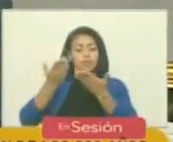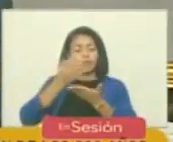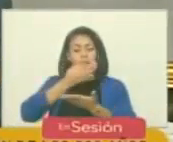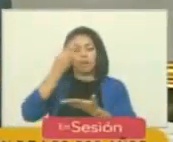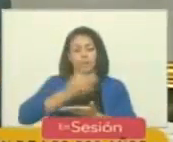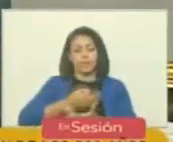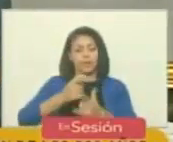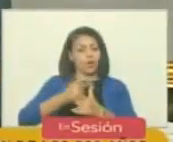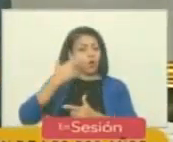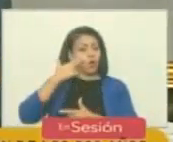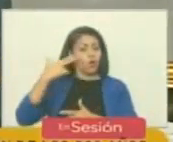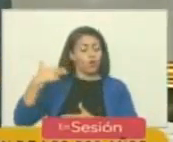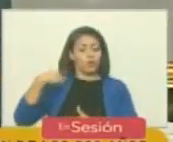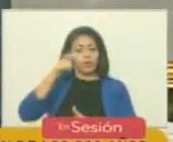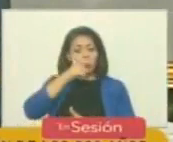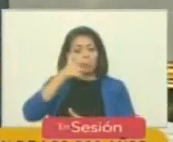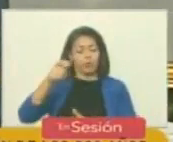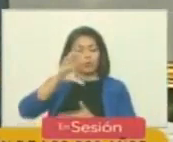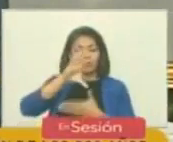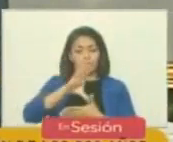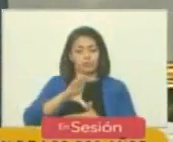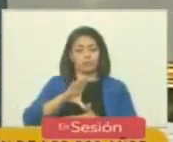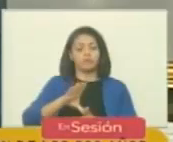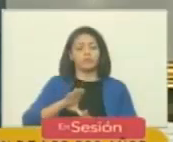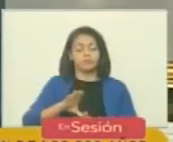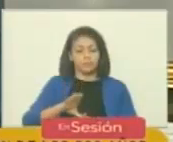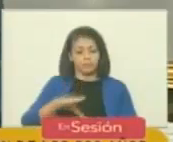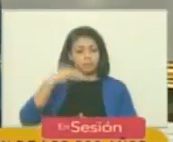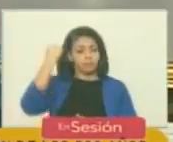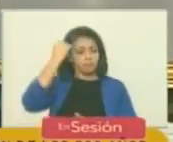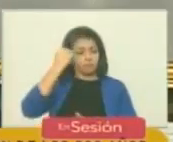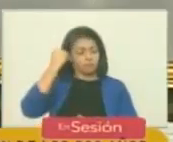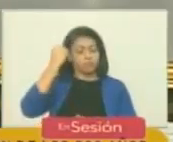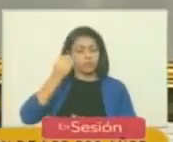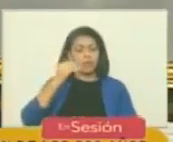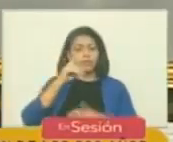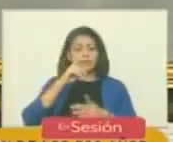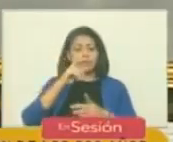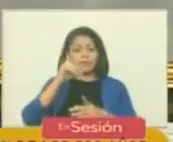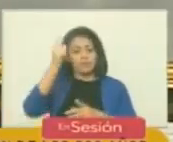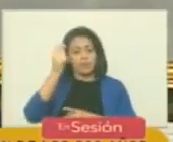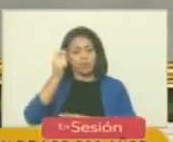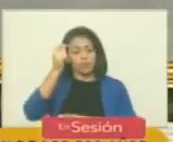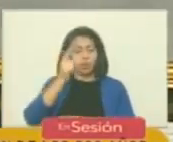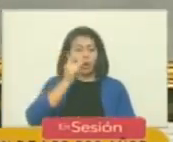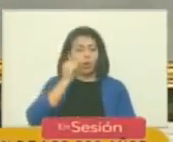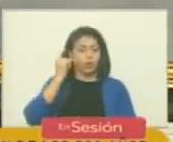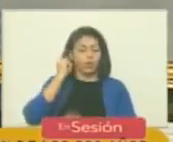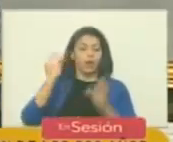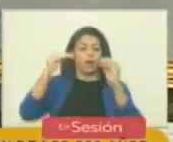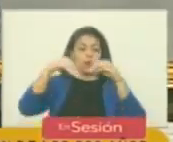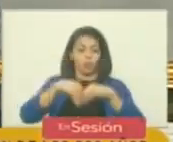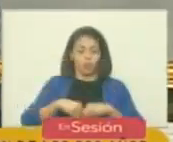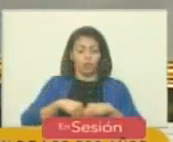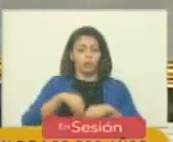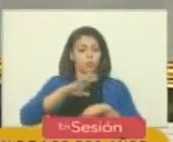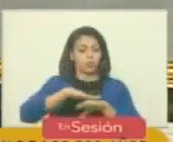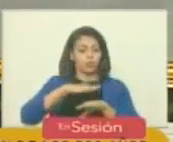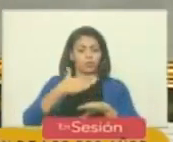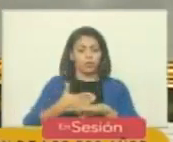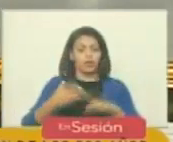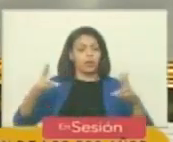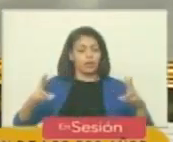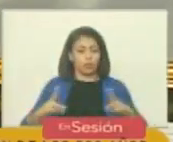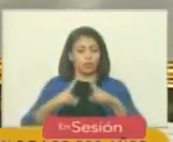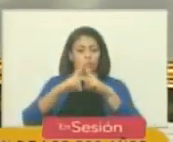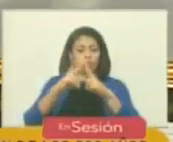y el orgullo del pueblo americano en consideración de las diputadas y los diputados el acuerdo con motivo del